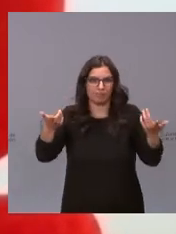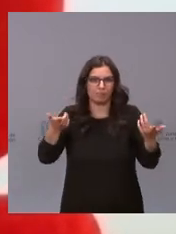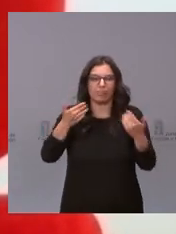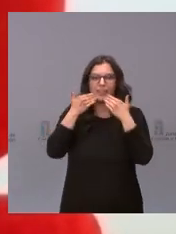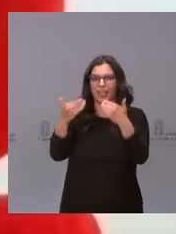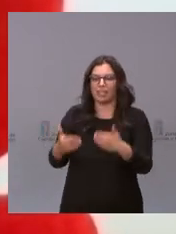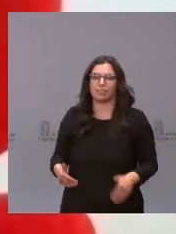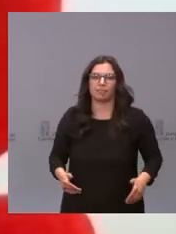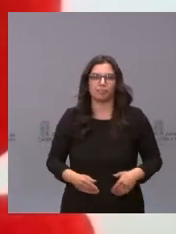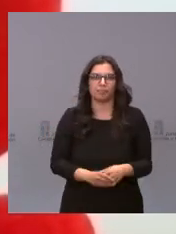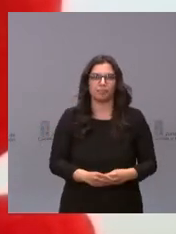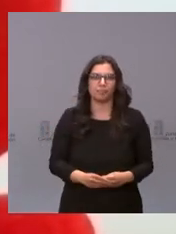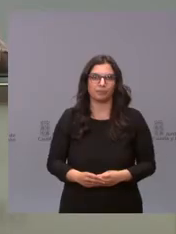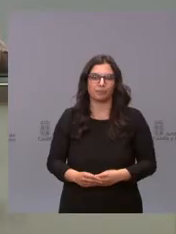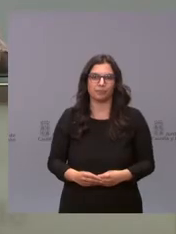gracias.